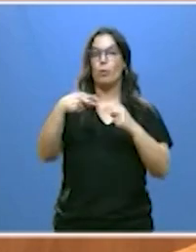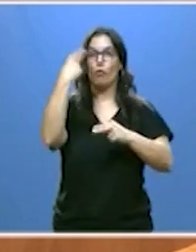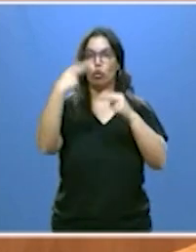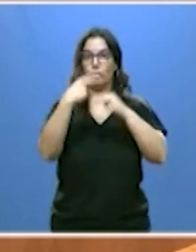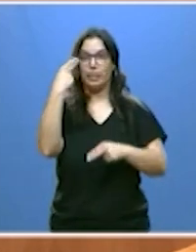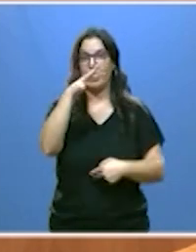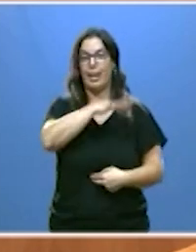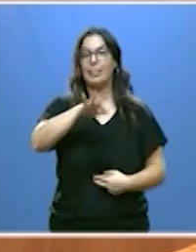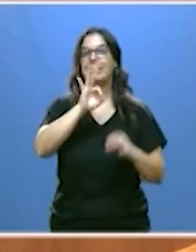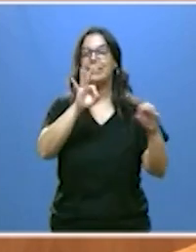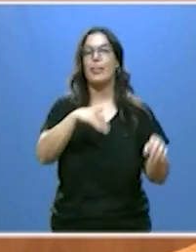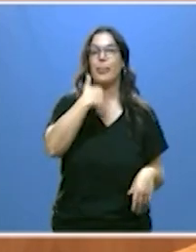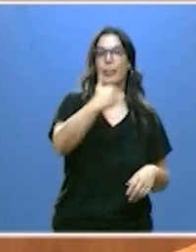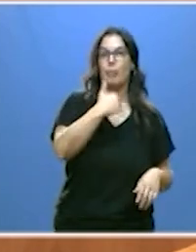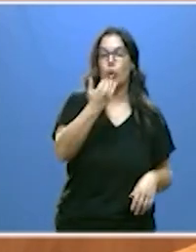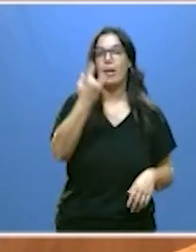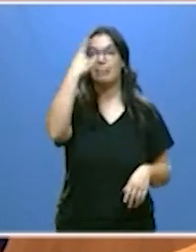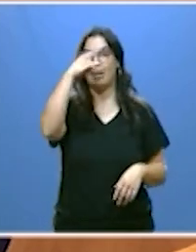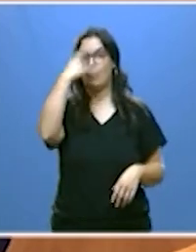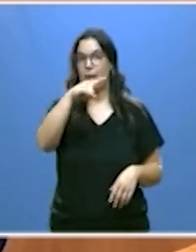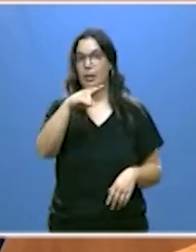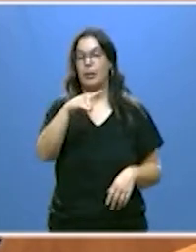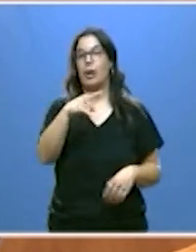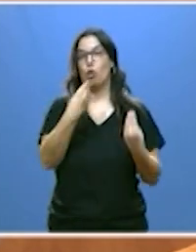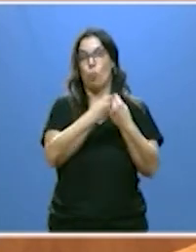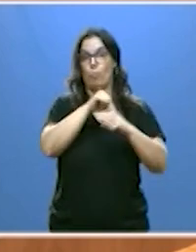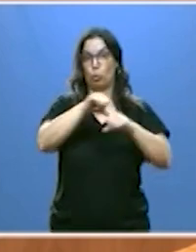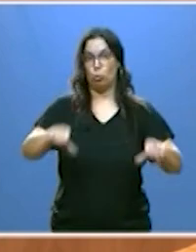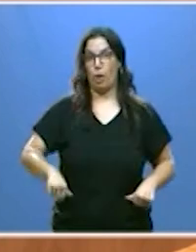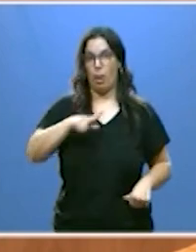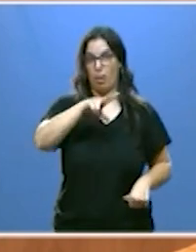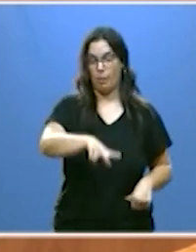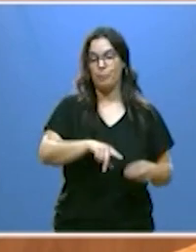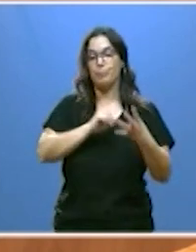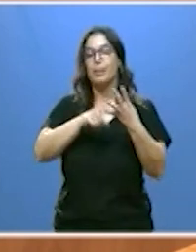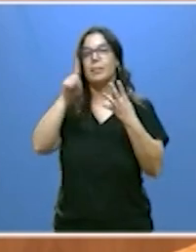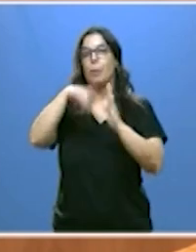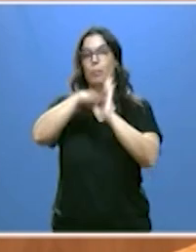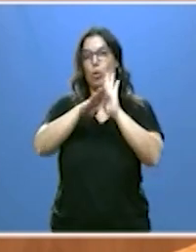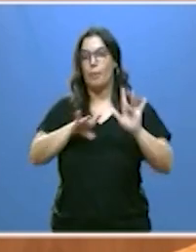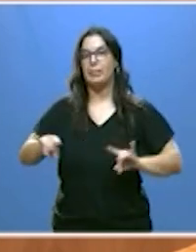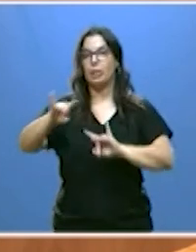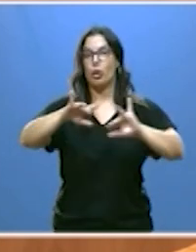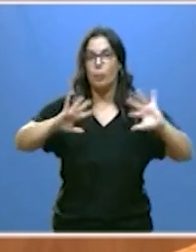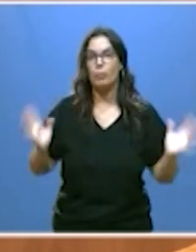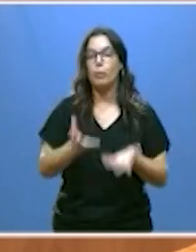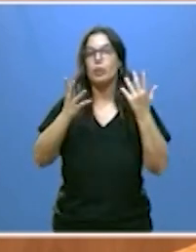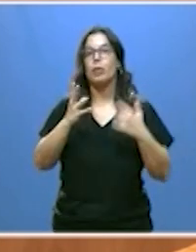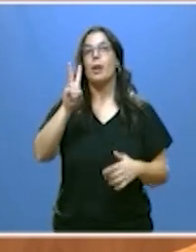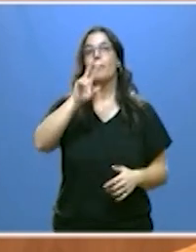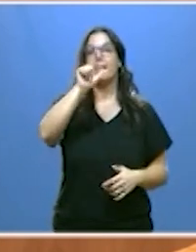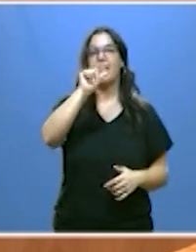las zonas fronterizas de Zamora y Salamanca con Portugal, en los programas territoriales de fomento de Villadangos,